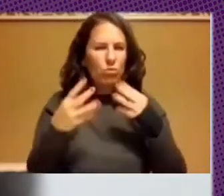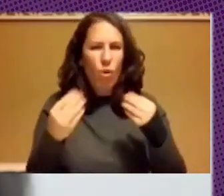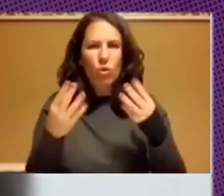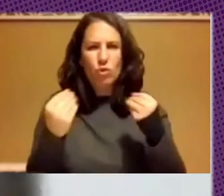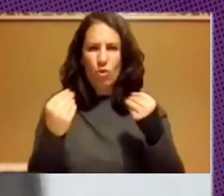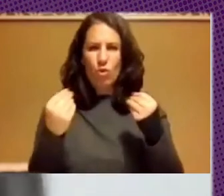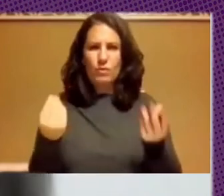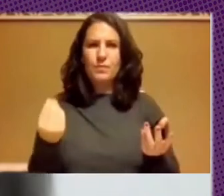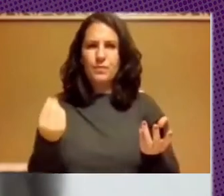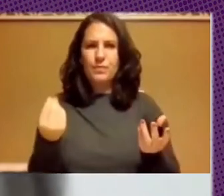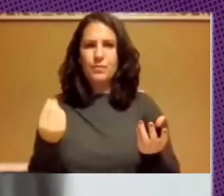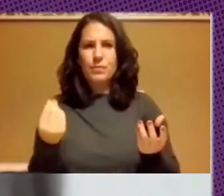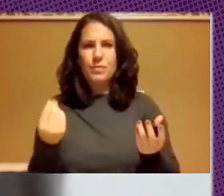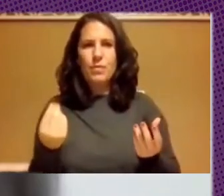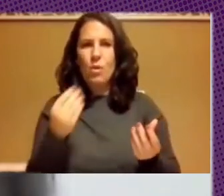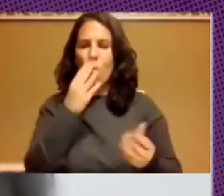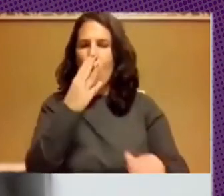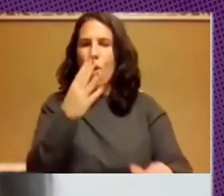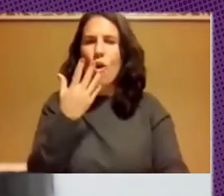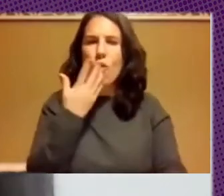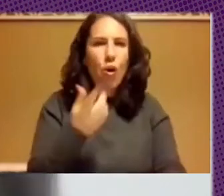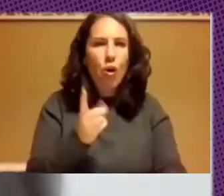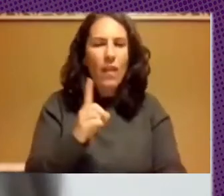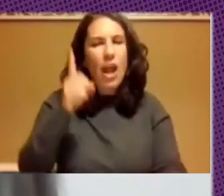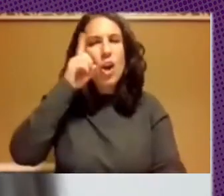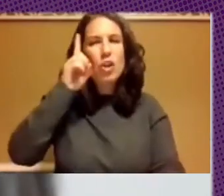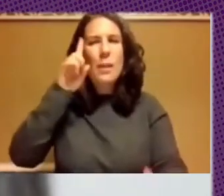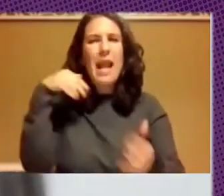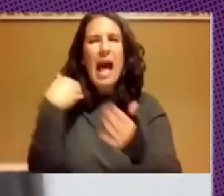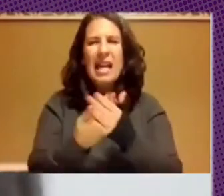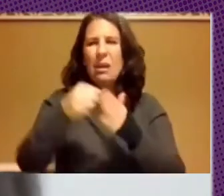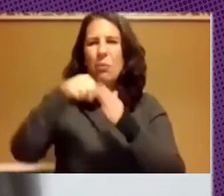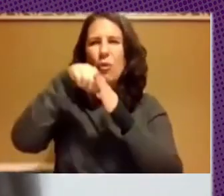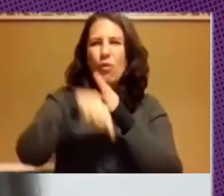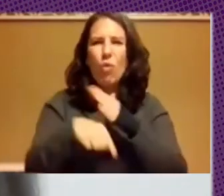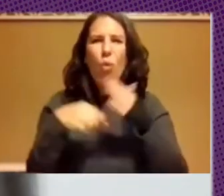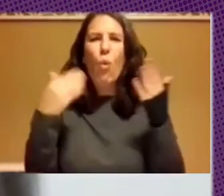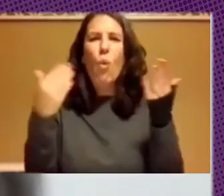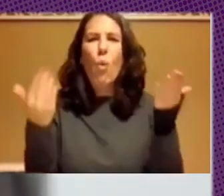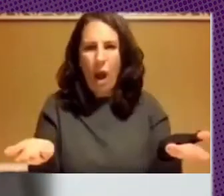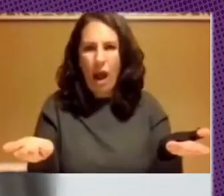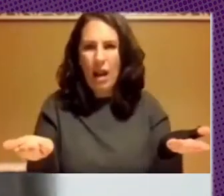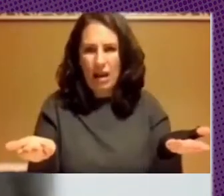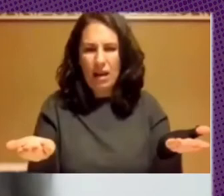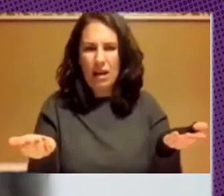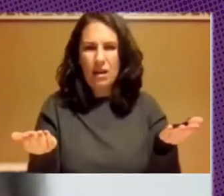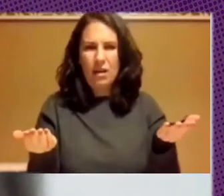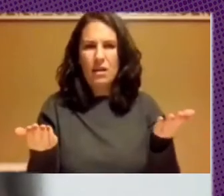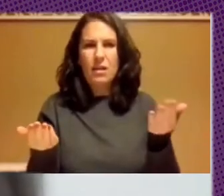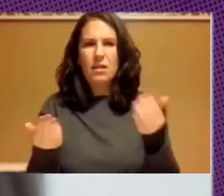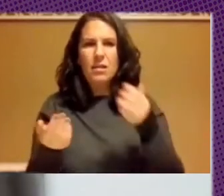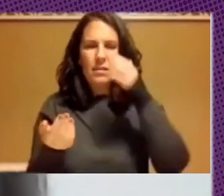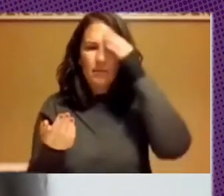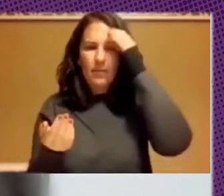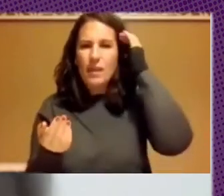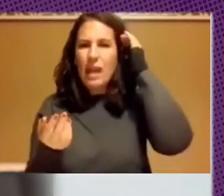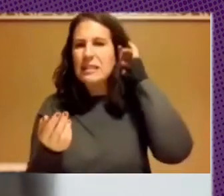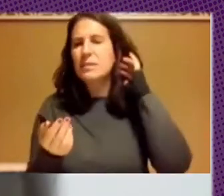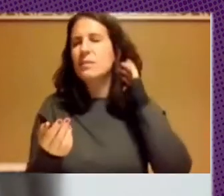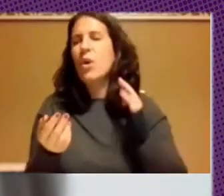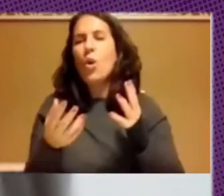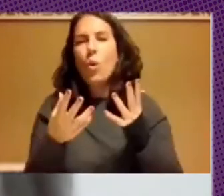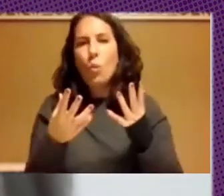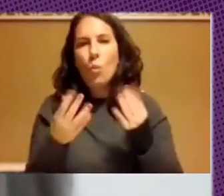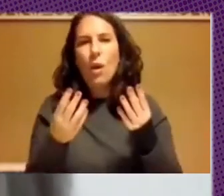yo insisto me ubico en la cuestión del sistema educativo pero una penetración muy grande